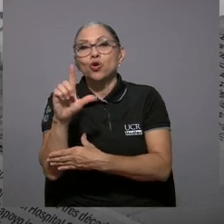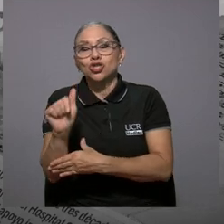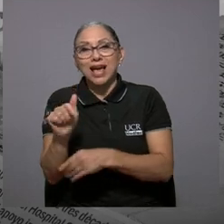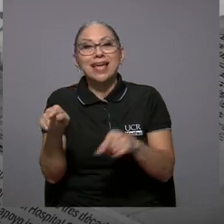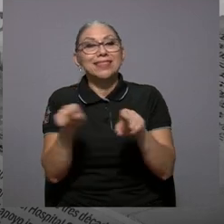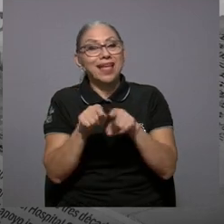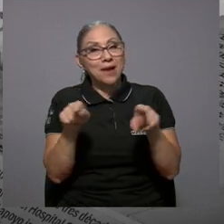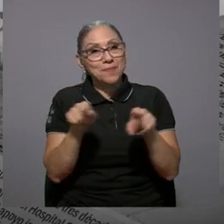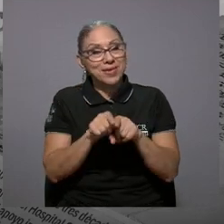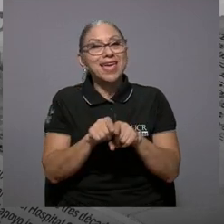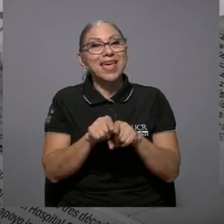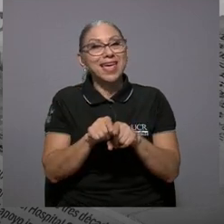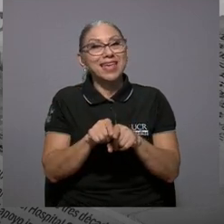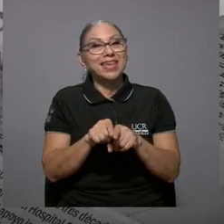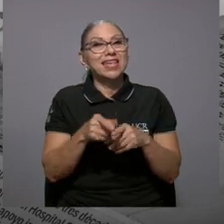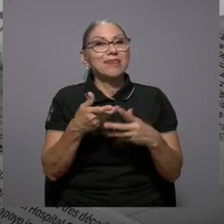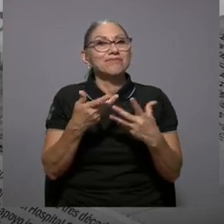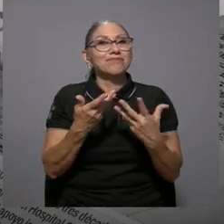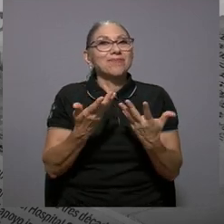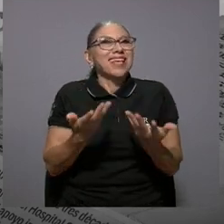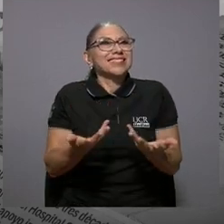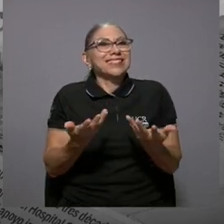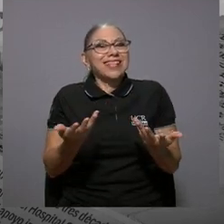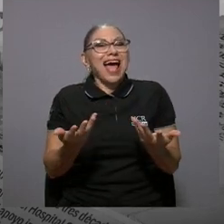también está el